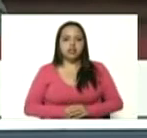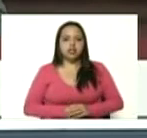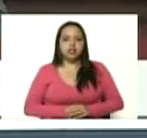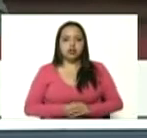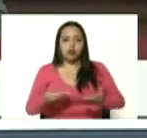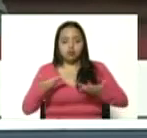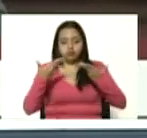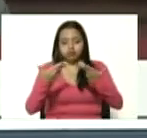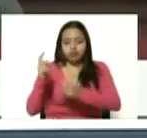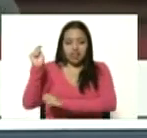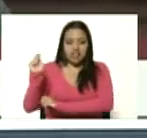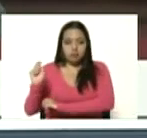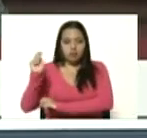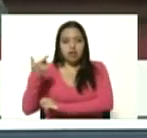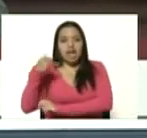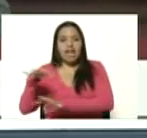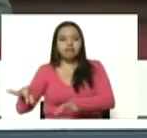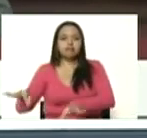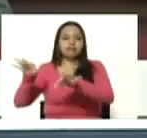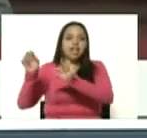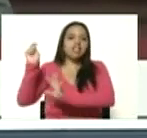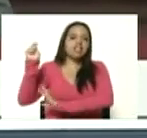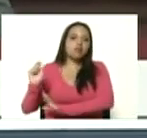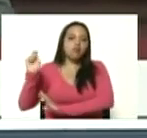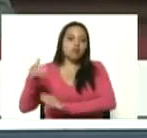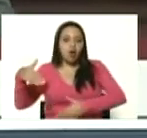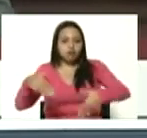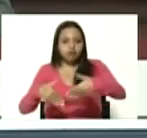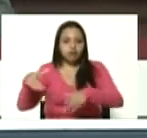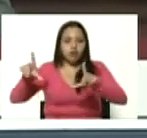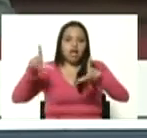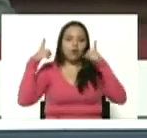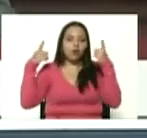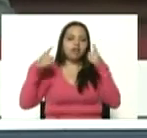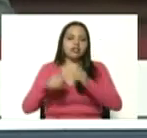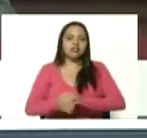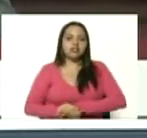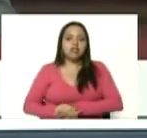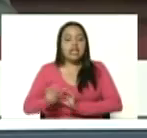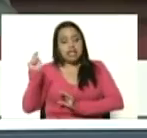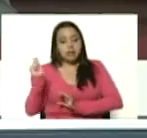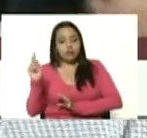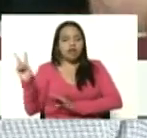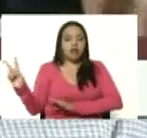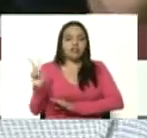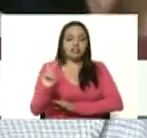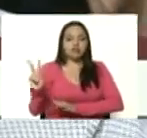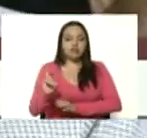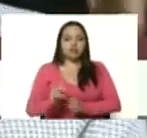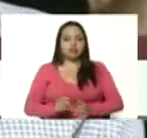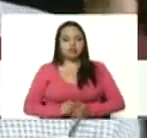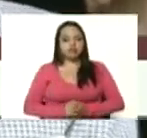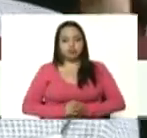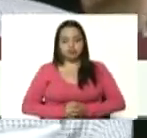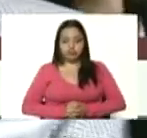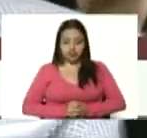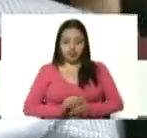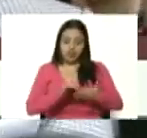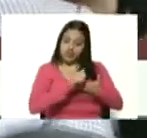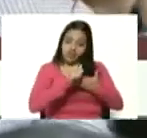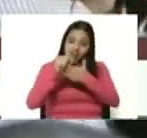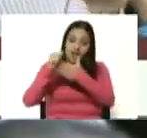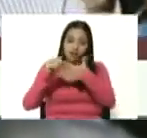diputado y fue electo diputado de la guaira y de la república bolivariana de Venezuela el liderazgo